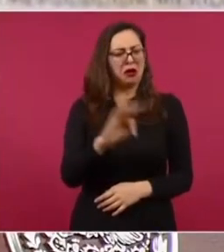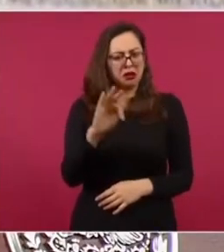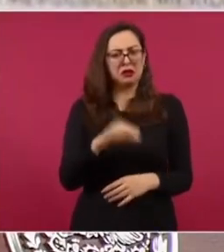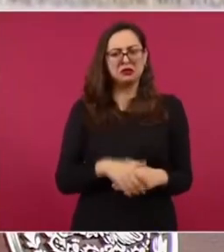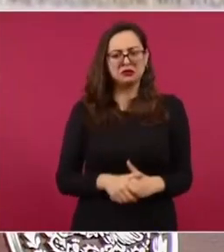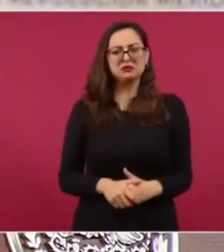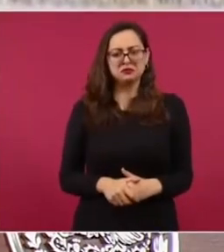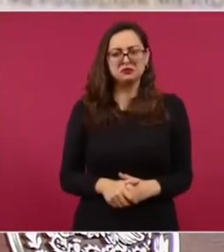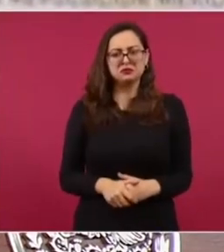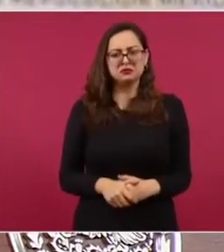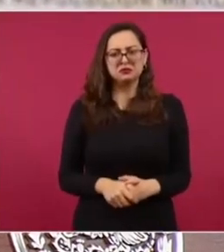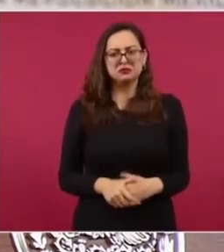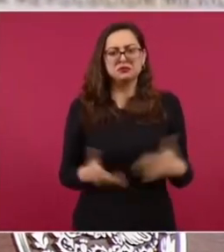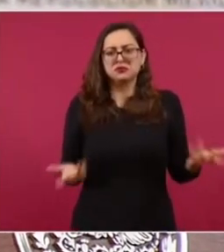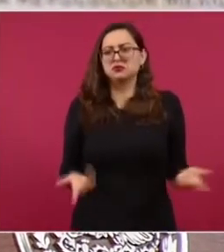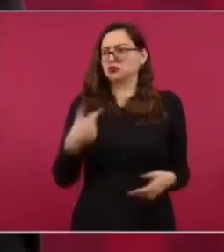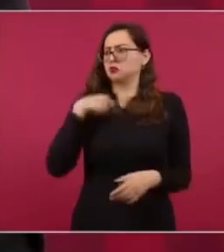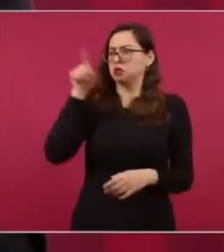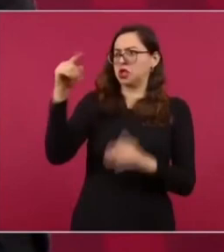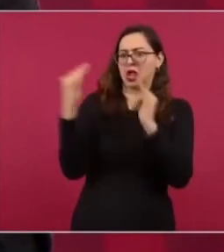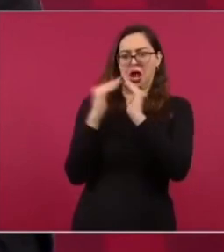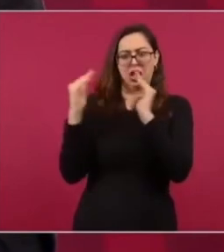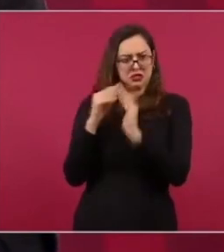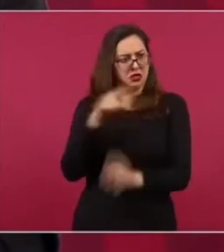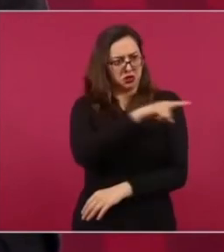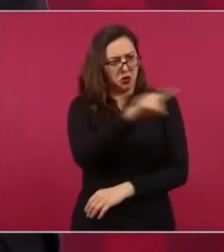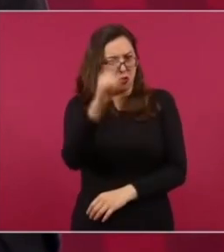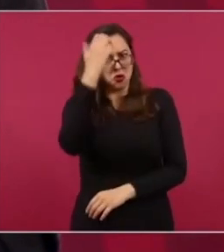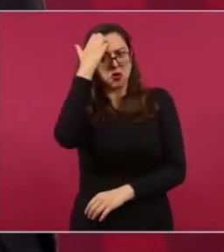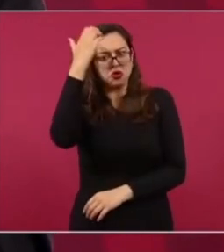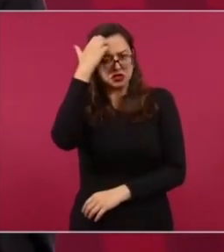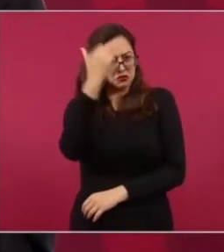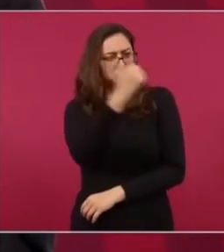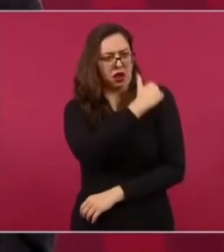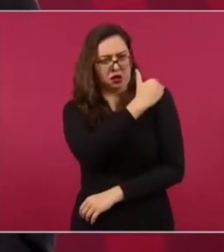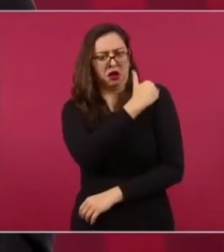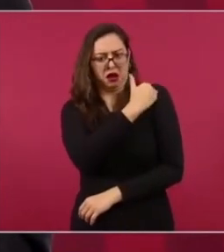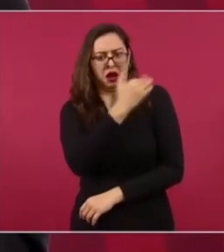ya saben donde voy a estar y